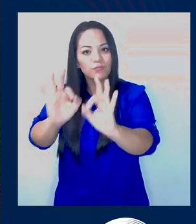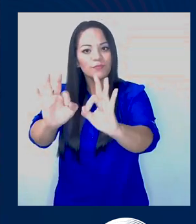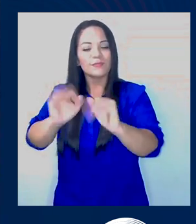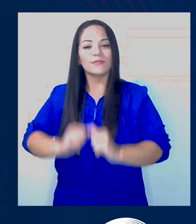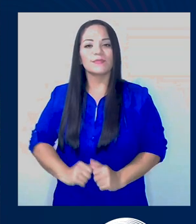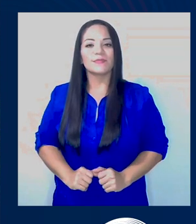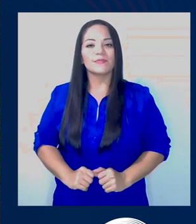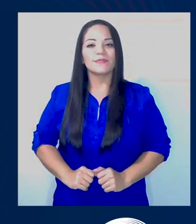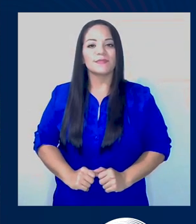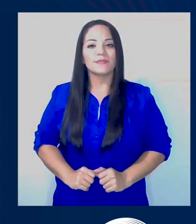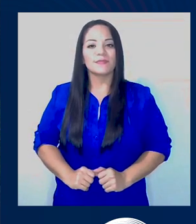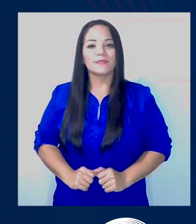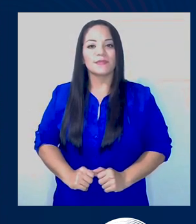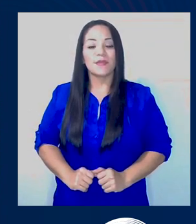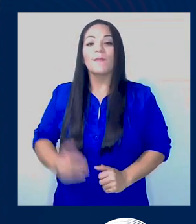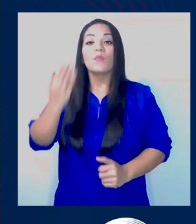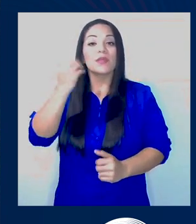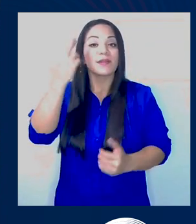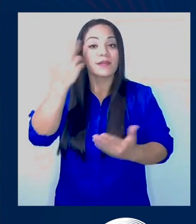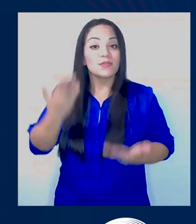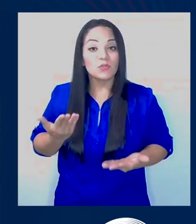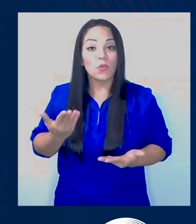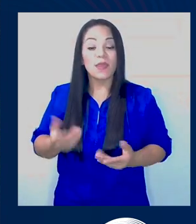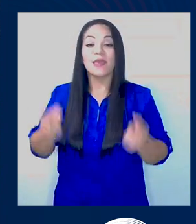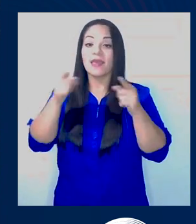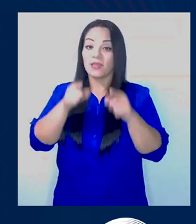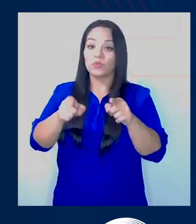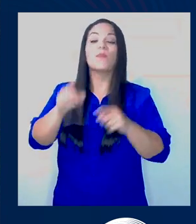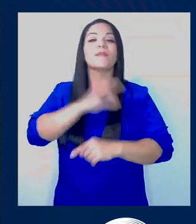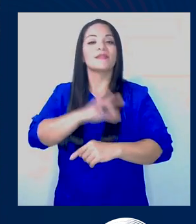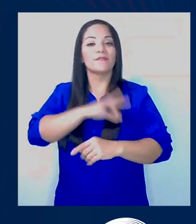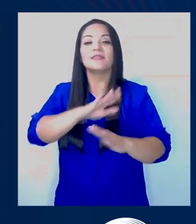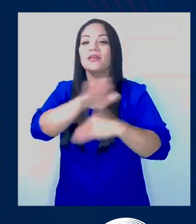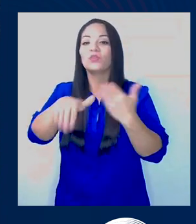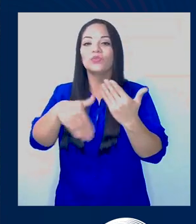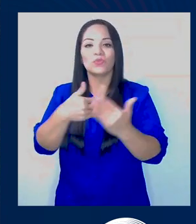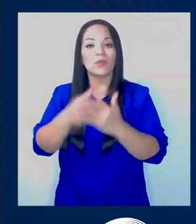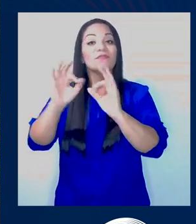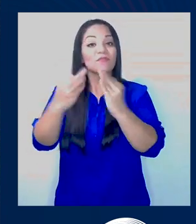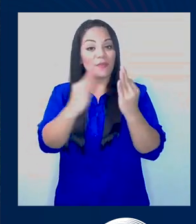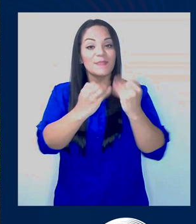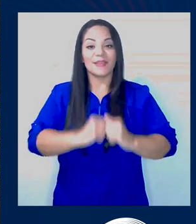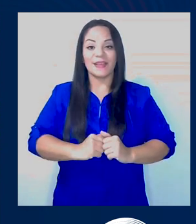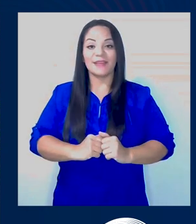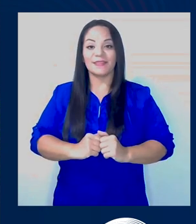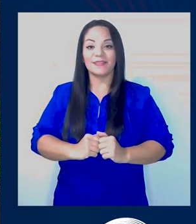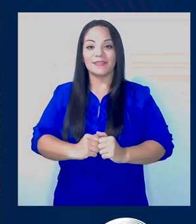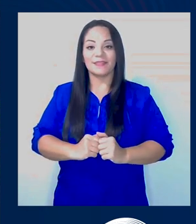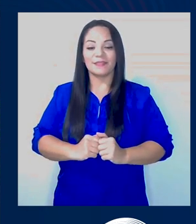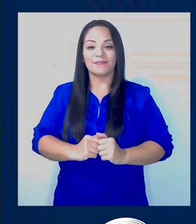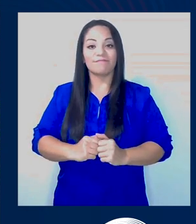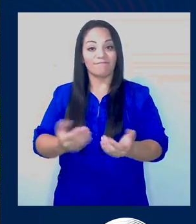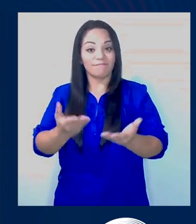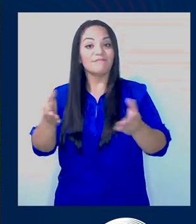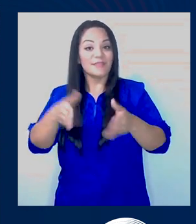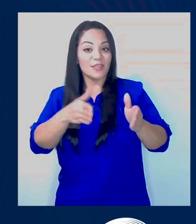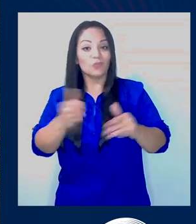funcione. Porque al final del día, todas las familias se benefician con tener mejores